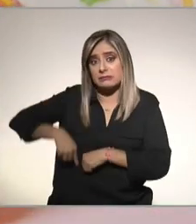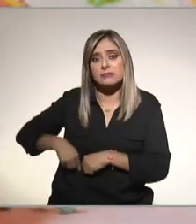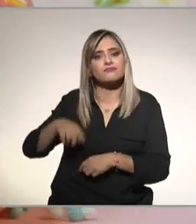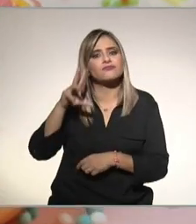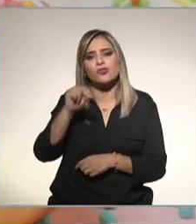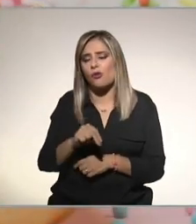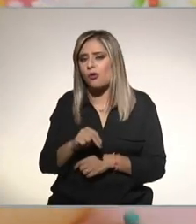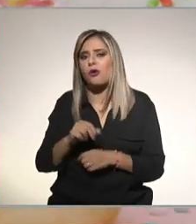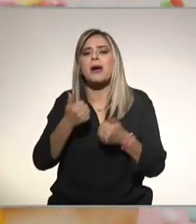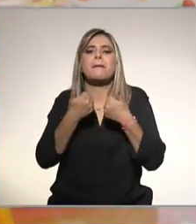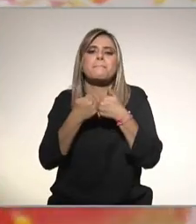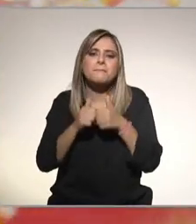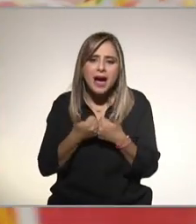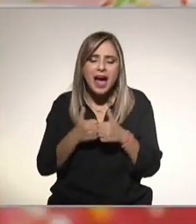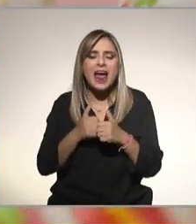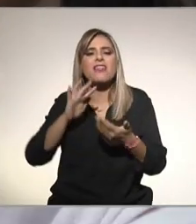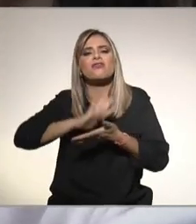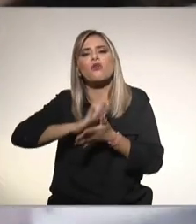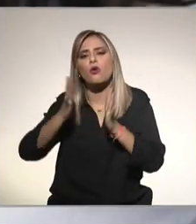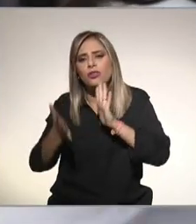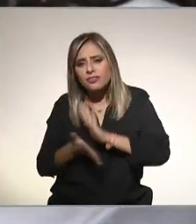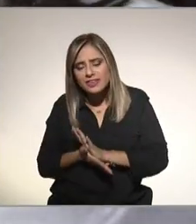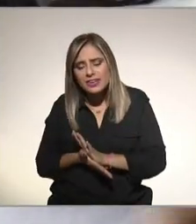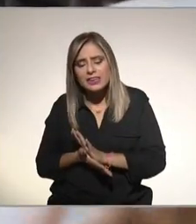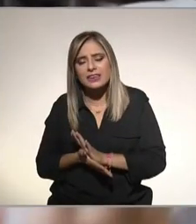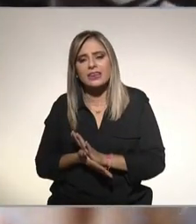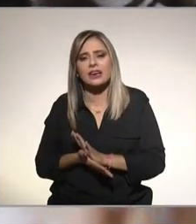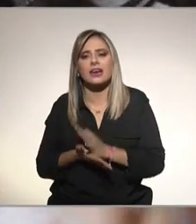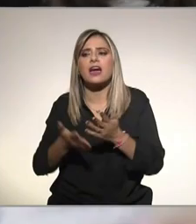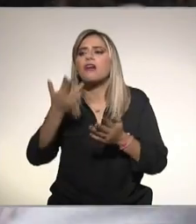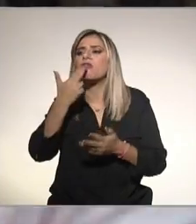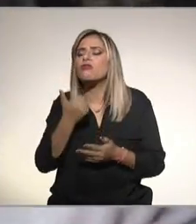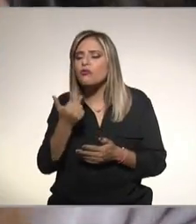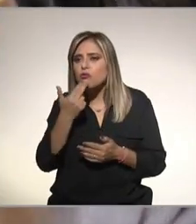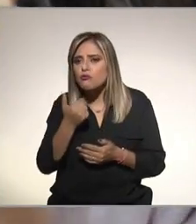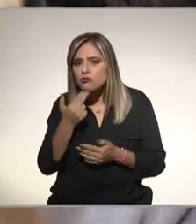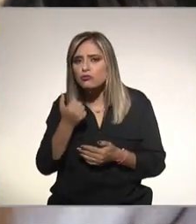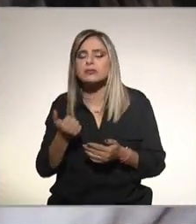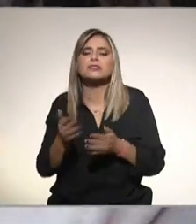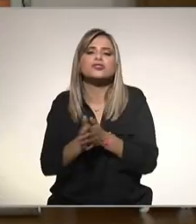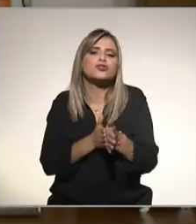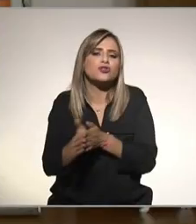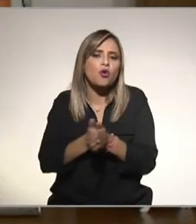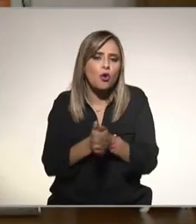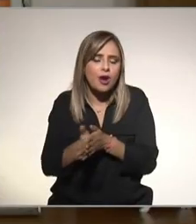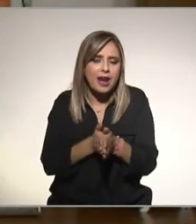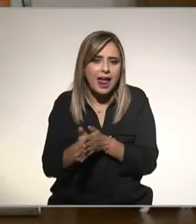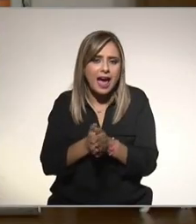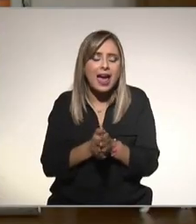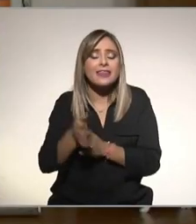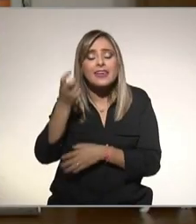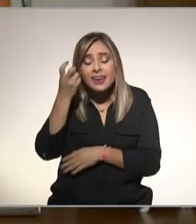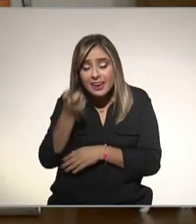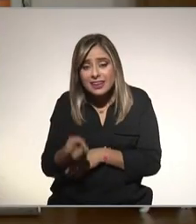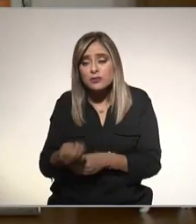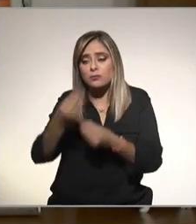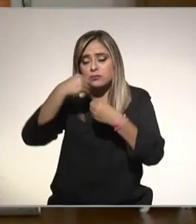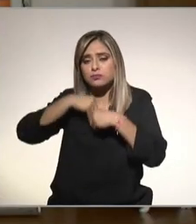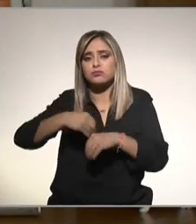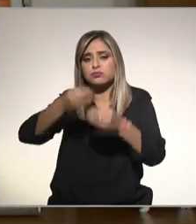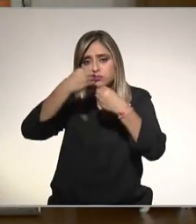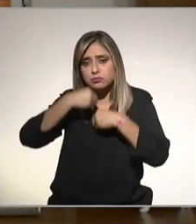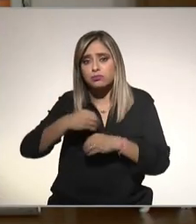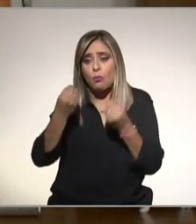carbohidratos el pan la tortilla los dulces los chocolates esto nos va haciendo